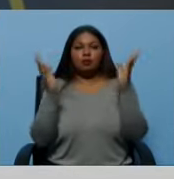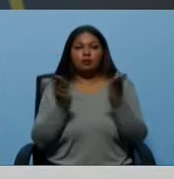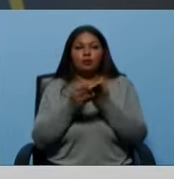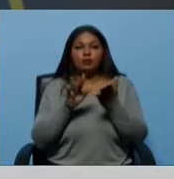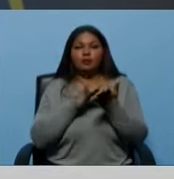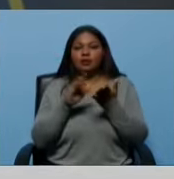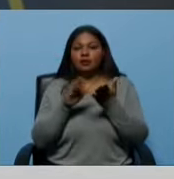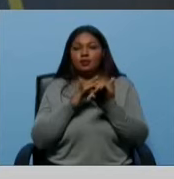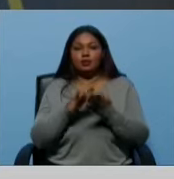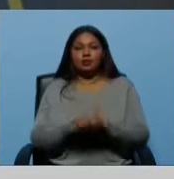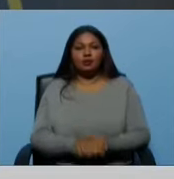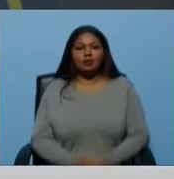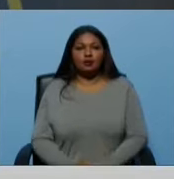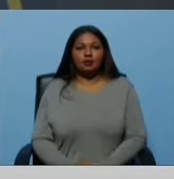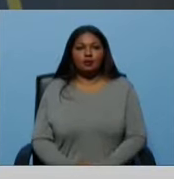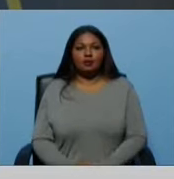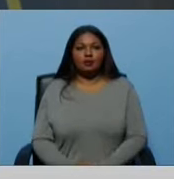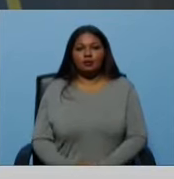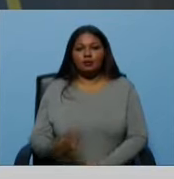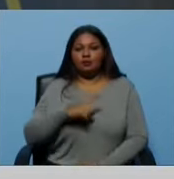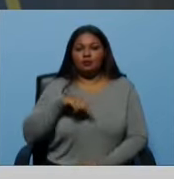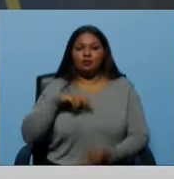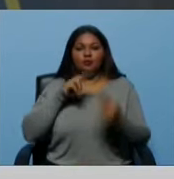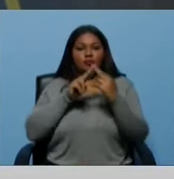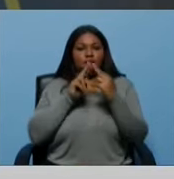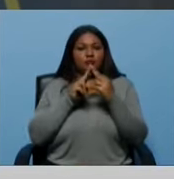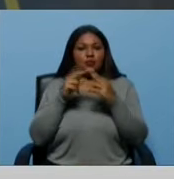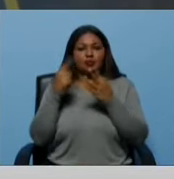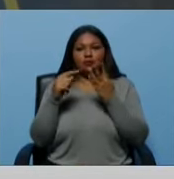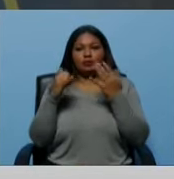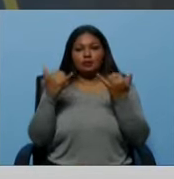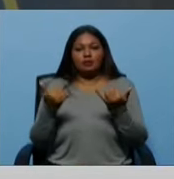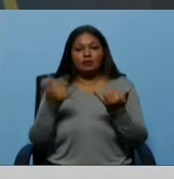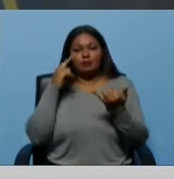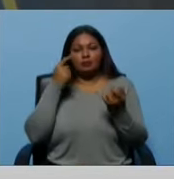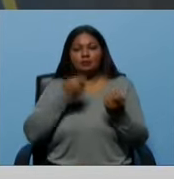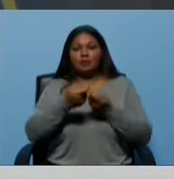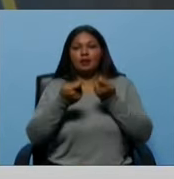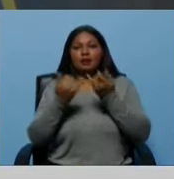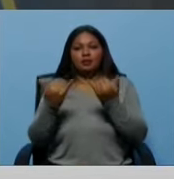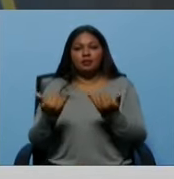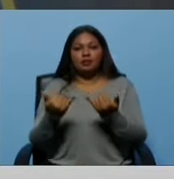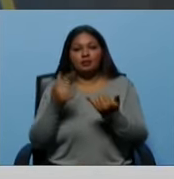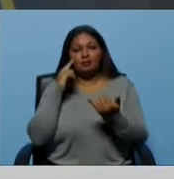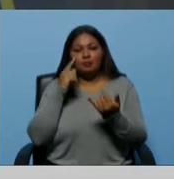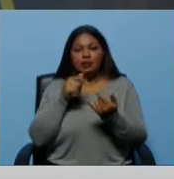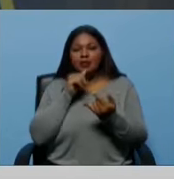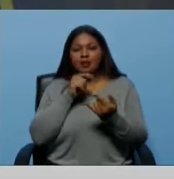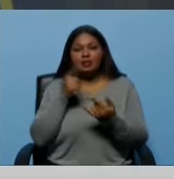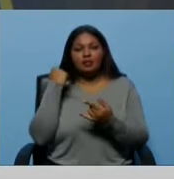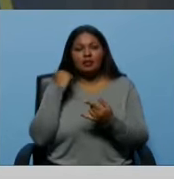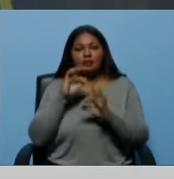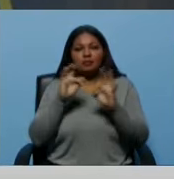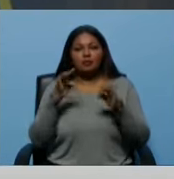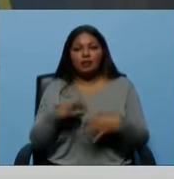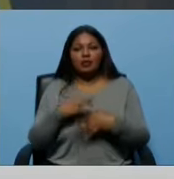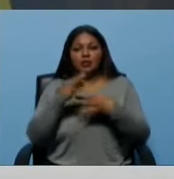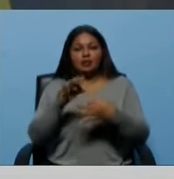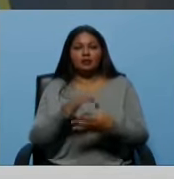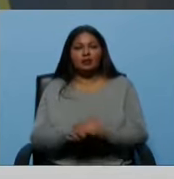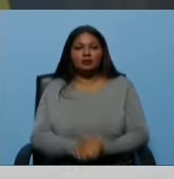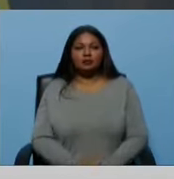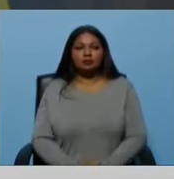digital, para que nosotros conozcamos cómo funcionan las plataformas, quién las maneja, quiénes están detrás de ellas, cuáles son sus intereses,